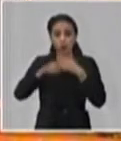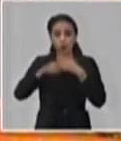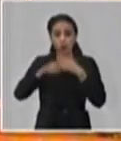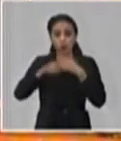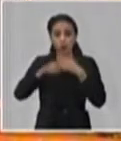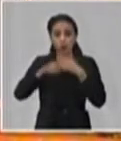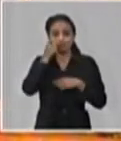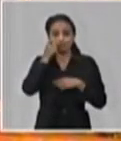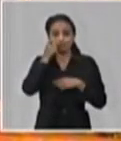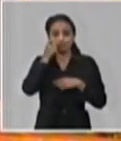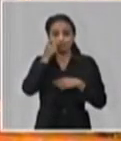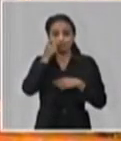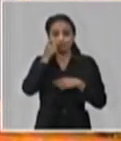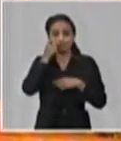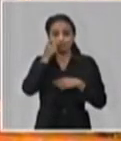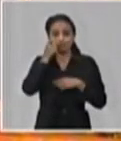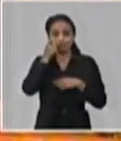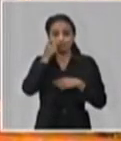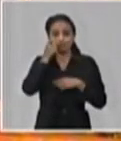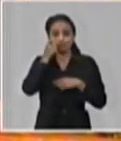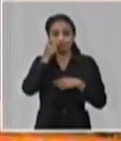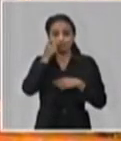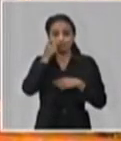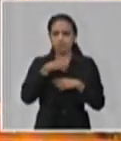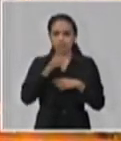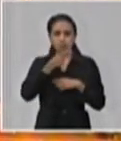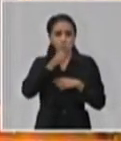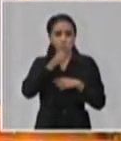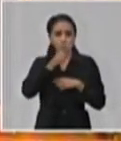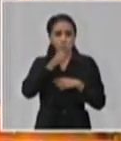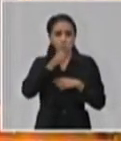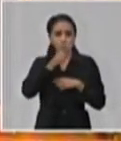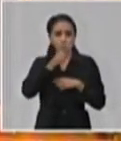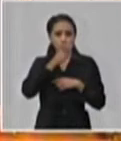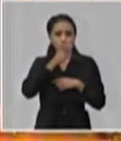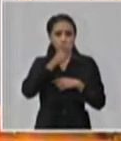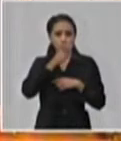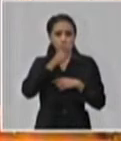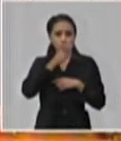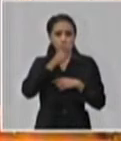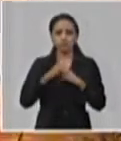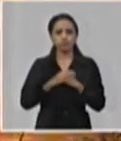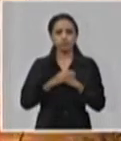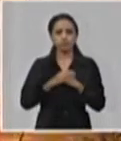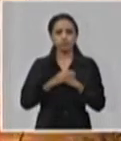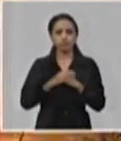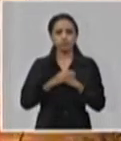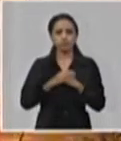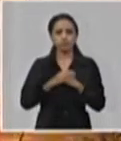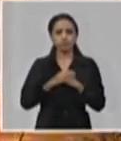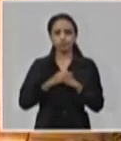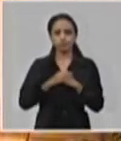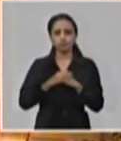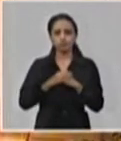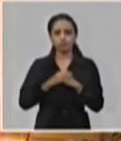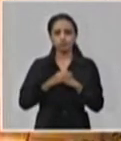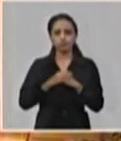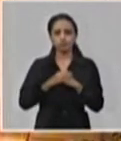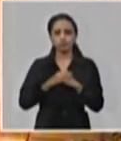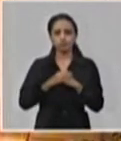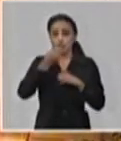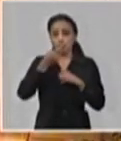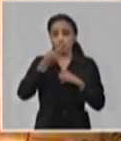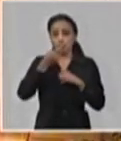han sido negativos. Es decir, han sido negativos al nuevo coronavirus. Eso, como también explicó el primer